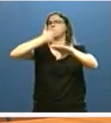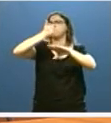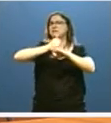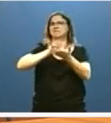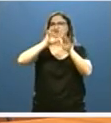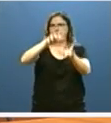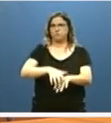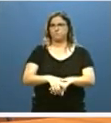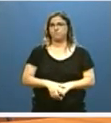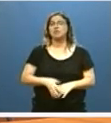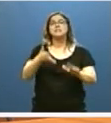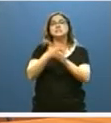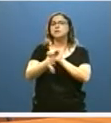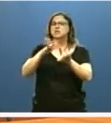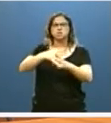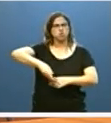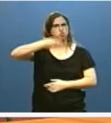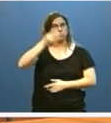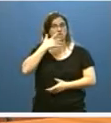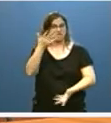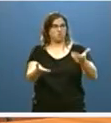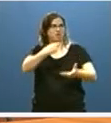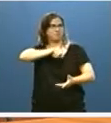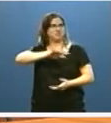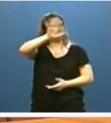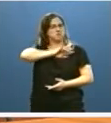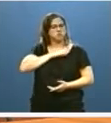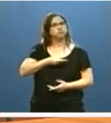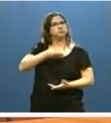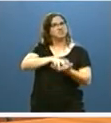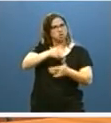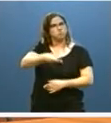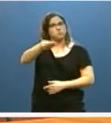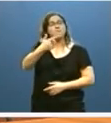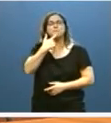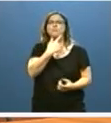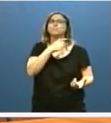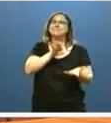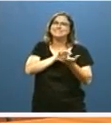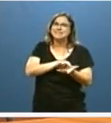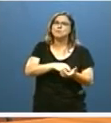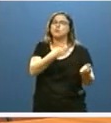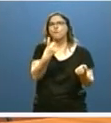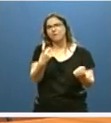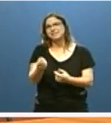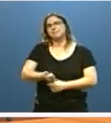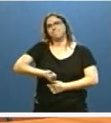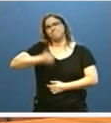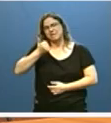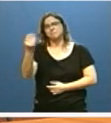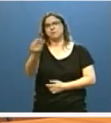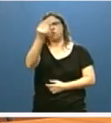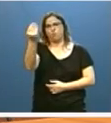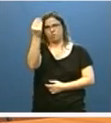Partiendo de esta buena situación comparativa, mucho es, no obstante, lo que nuestros grandes servicios pueden y deben todavía mejorar.